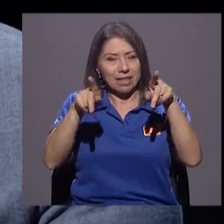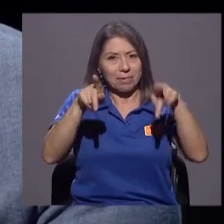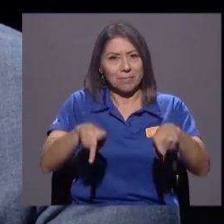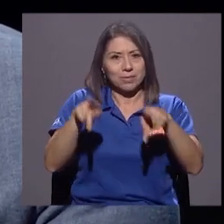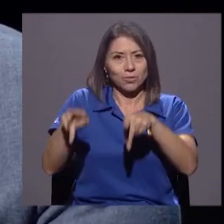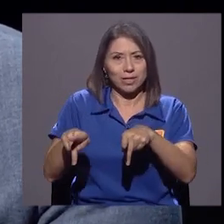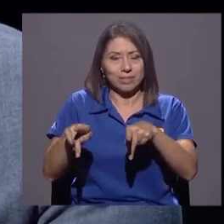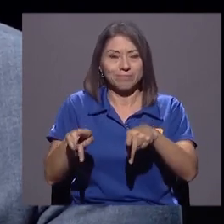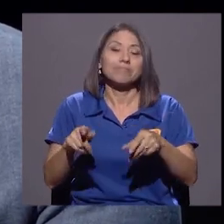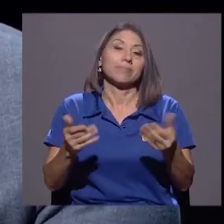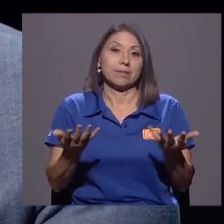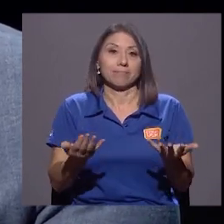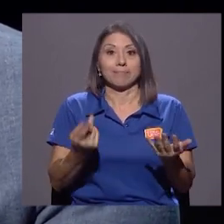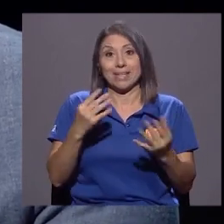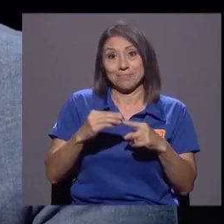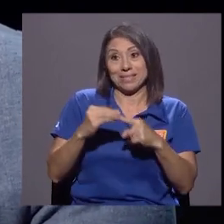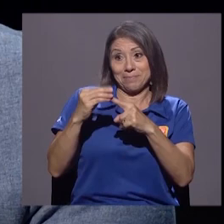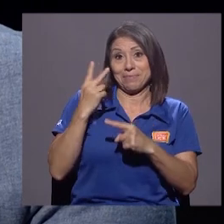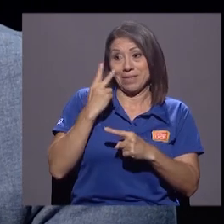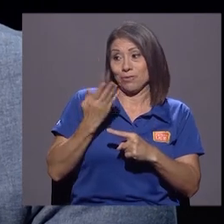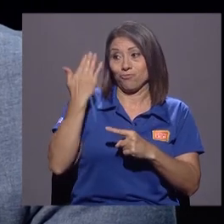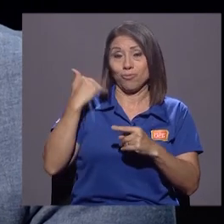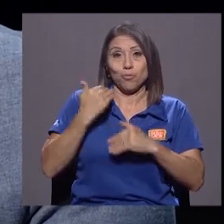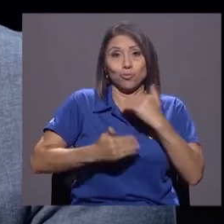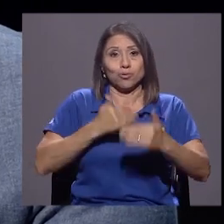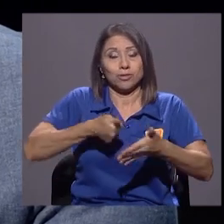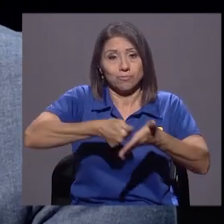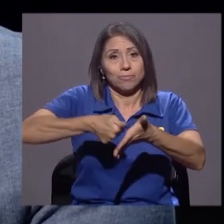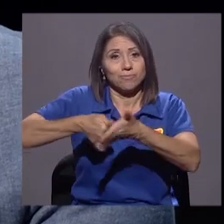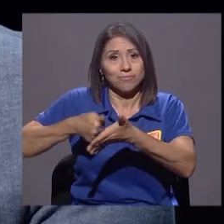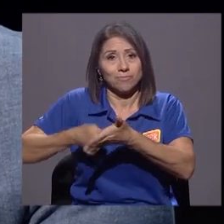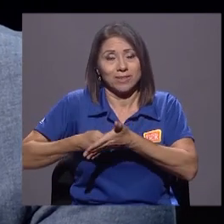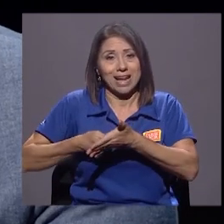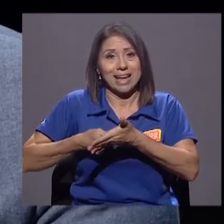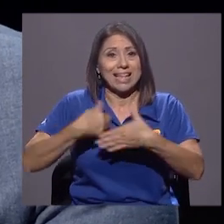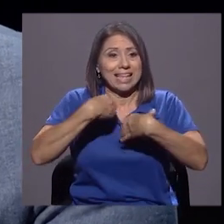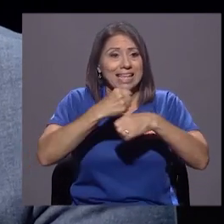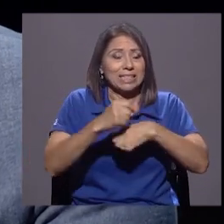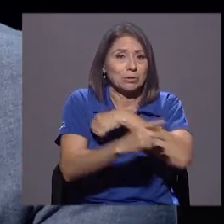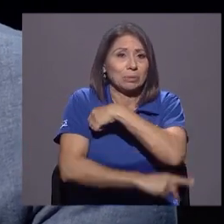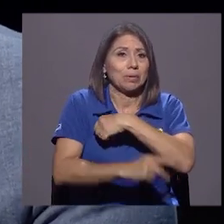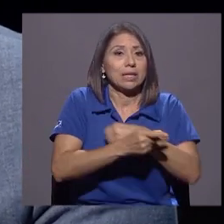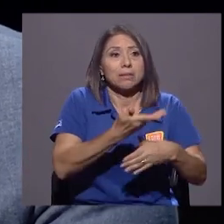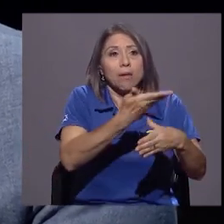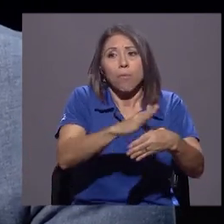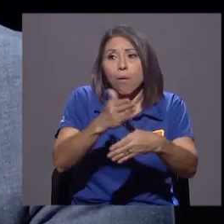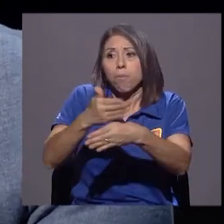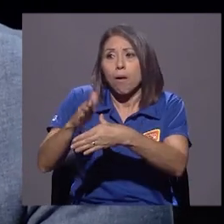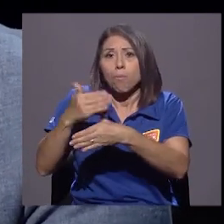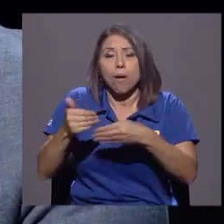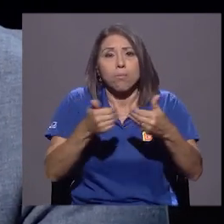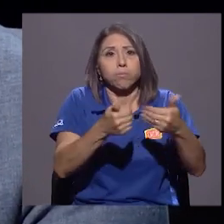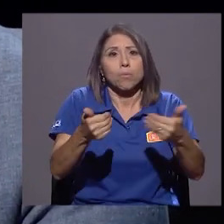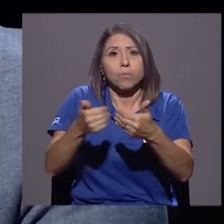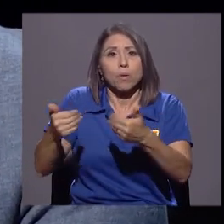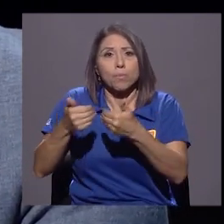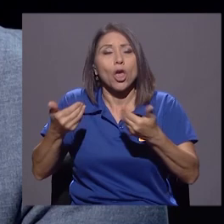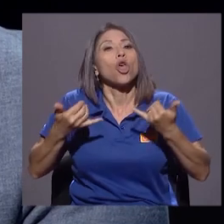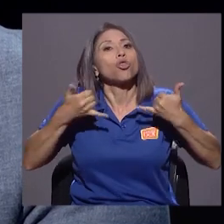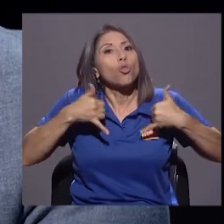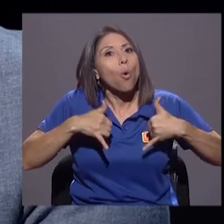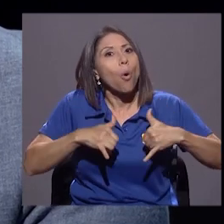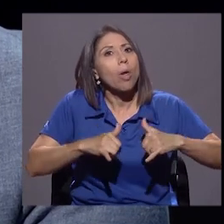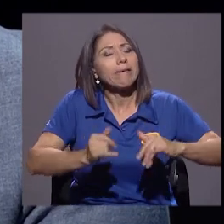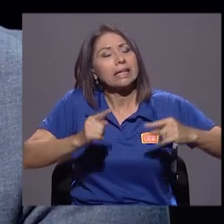de un proceso electoral reciente, presidencial, que polarizó mucho el país y deja todavía ondas heridas. ¿Cómo